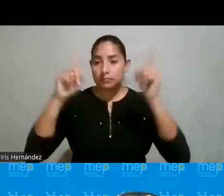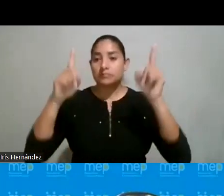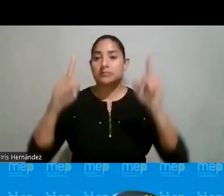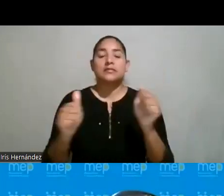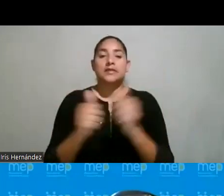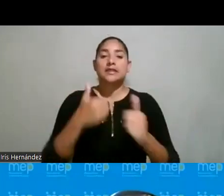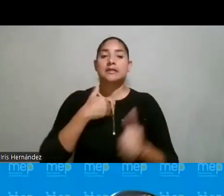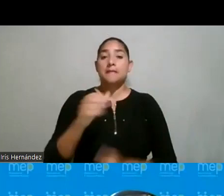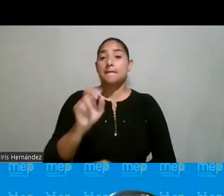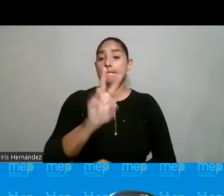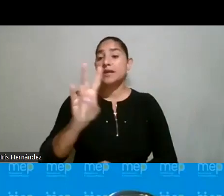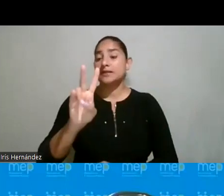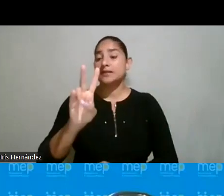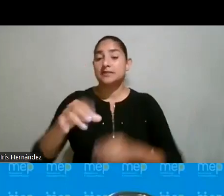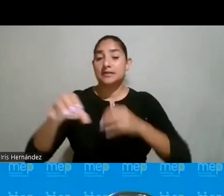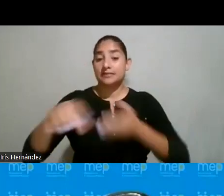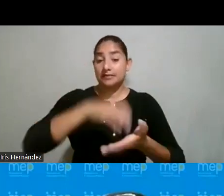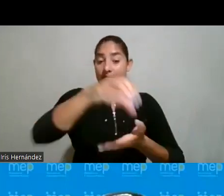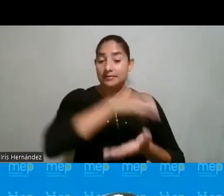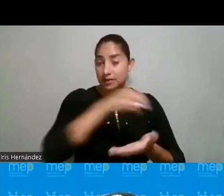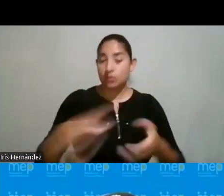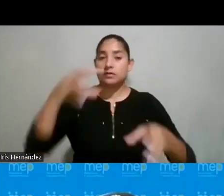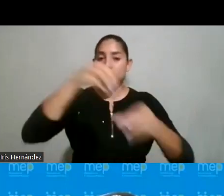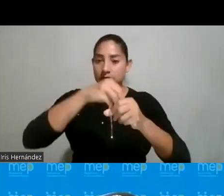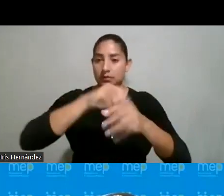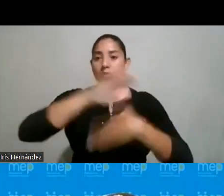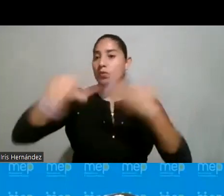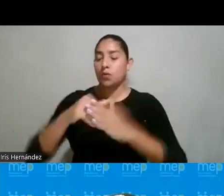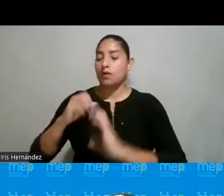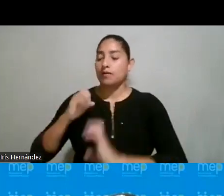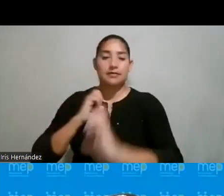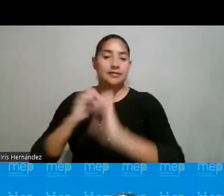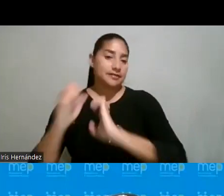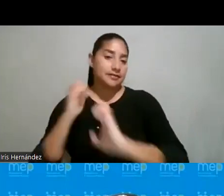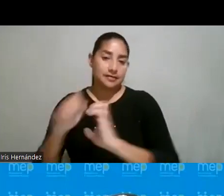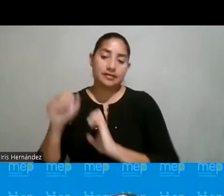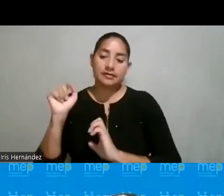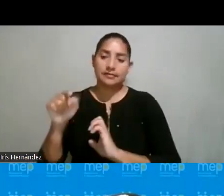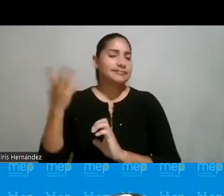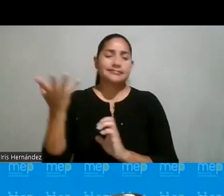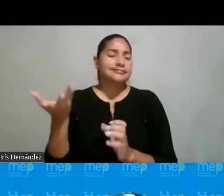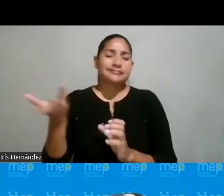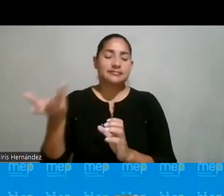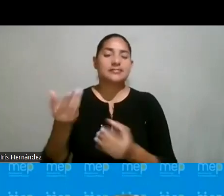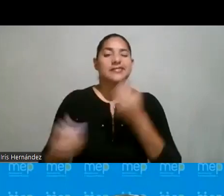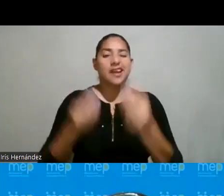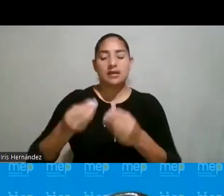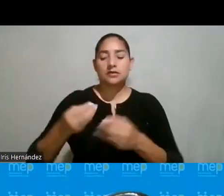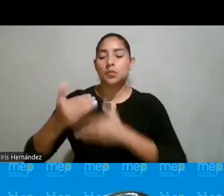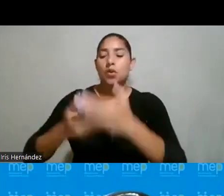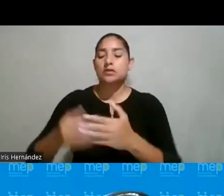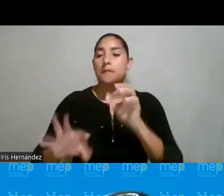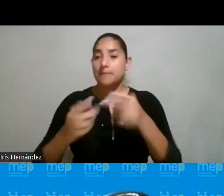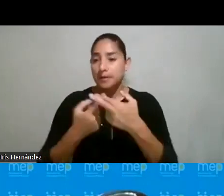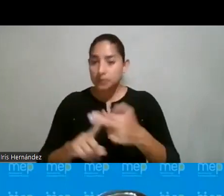con las 27 direcciones regionales involucradas en la estrategia. En esta se genera un proceso de inducción,